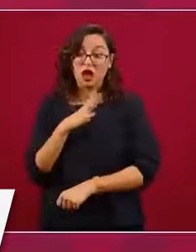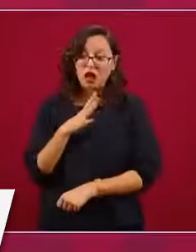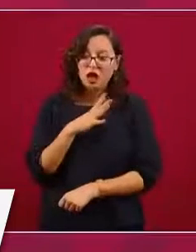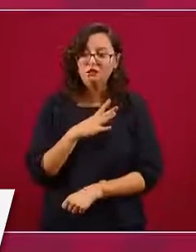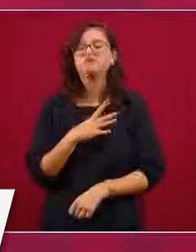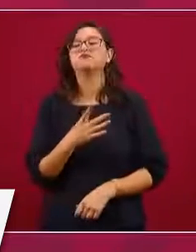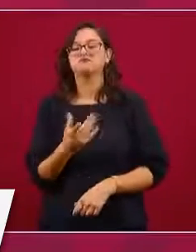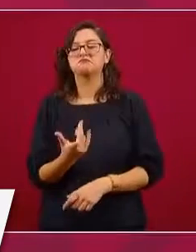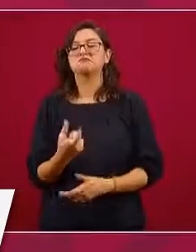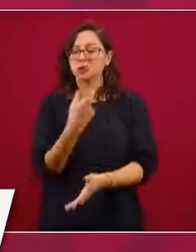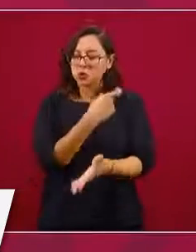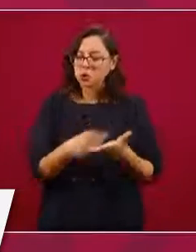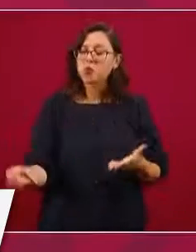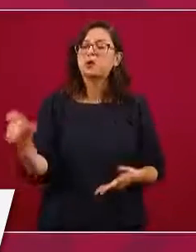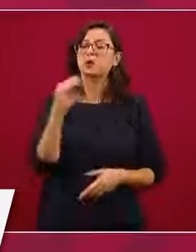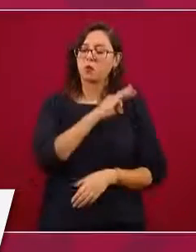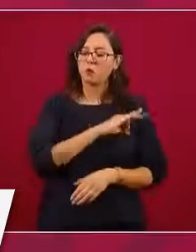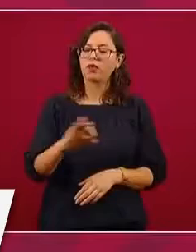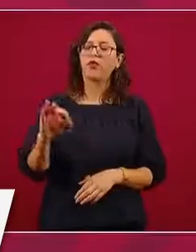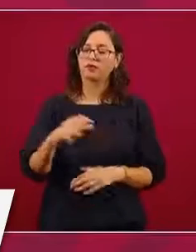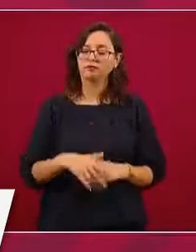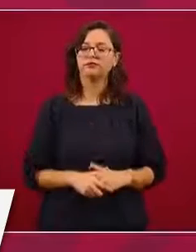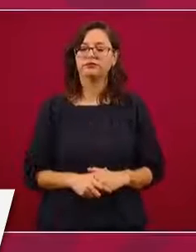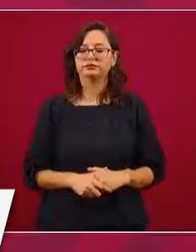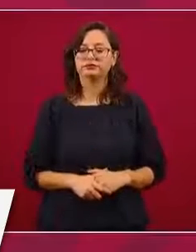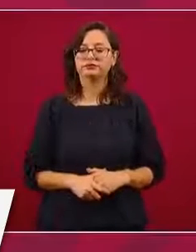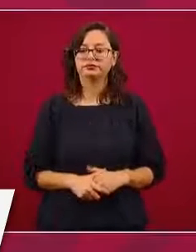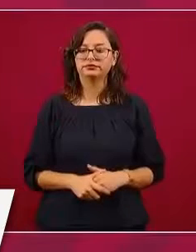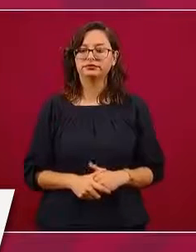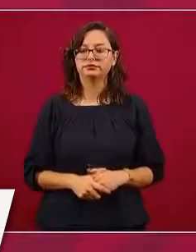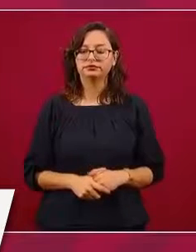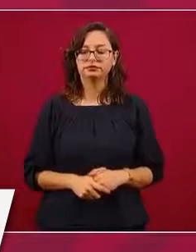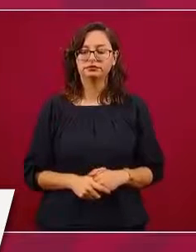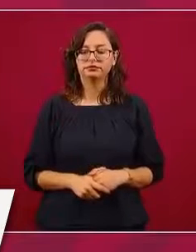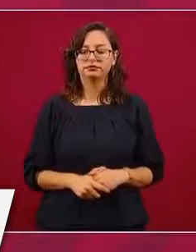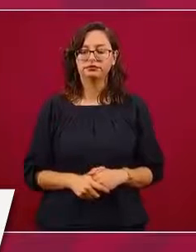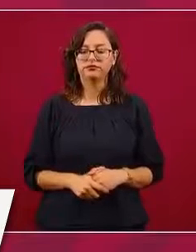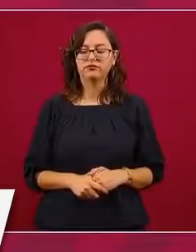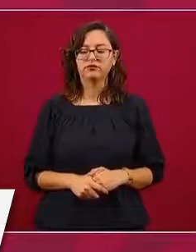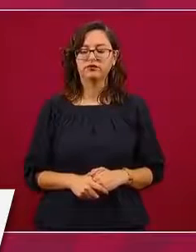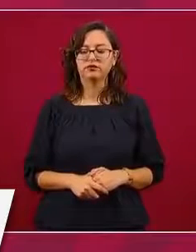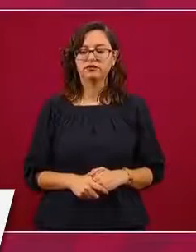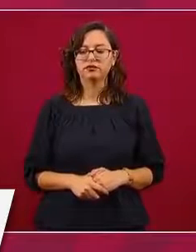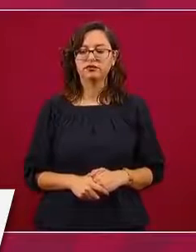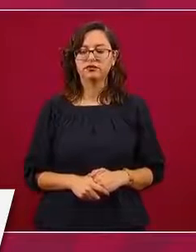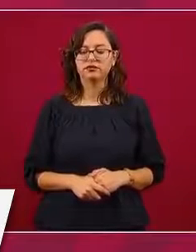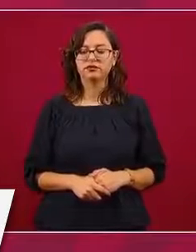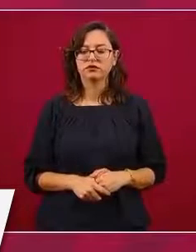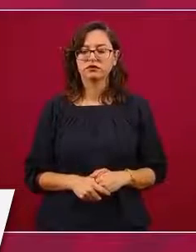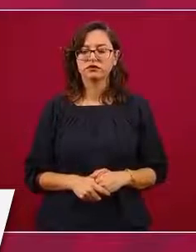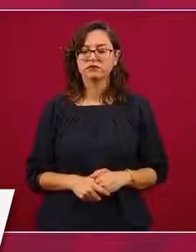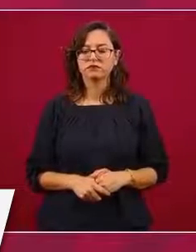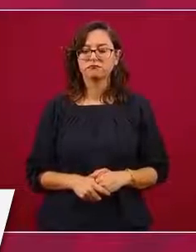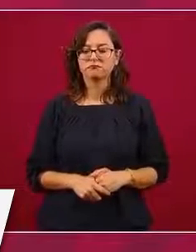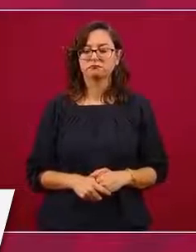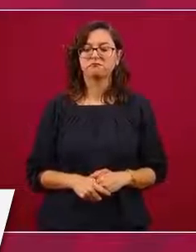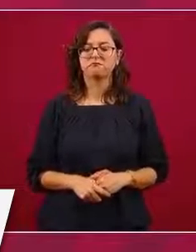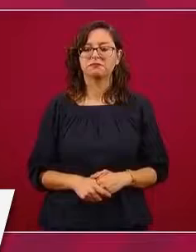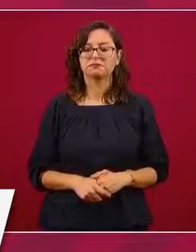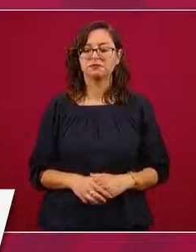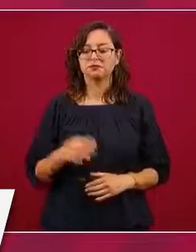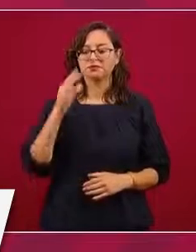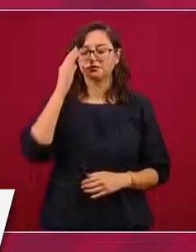Nosotros tenemos cierta ventaja,